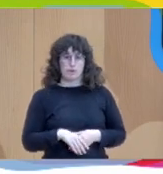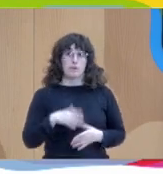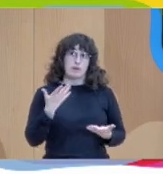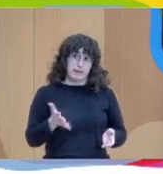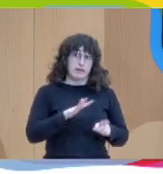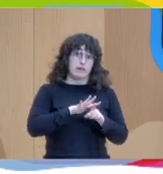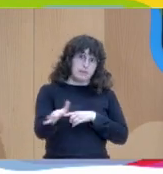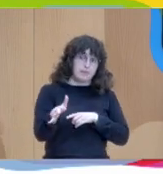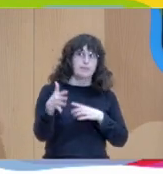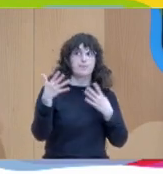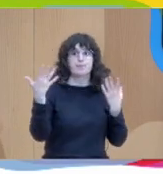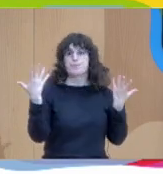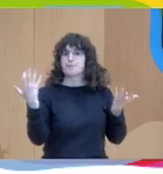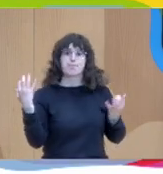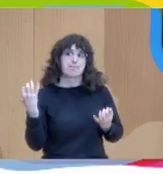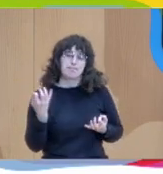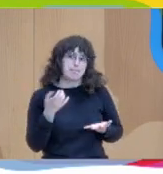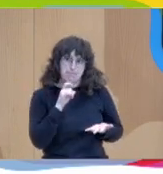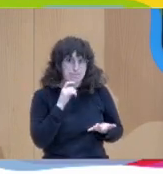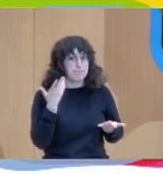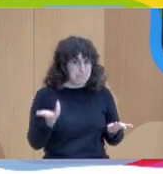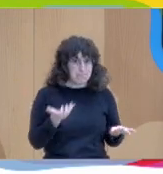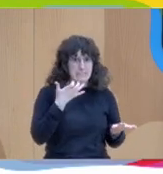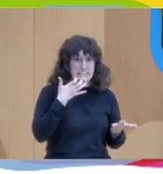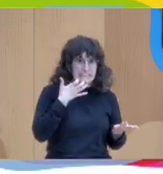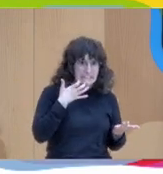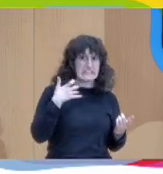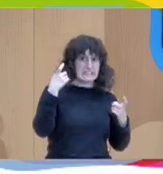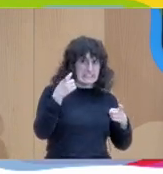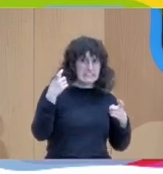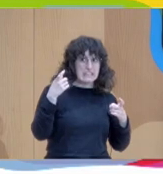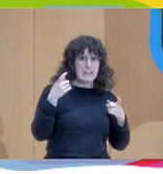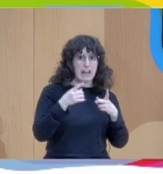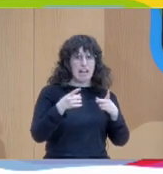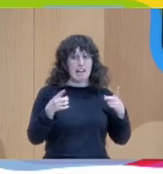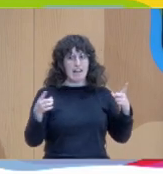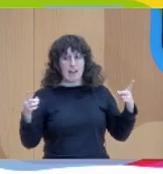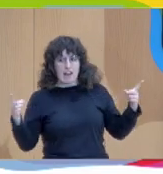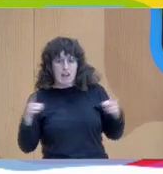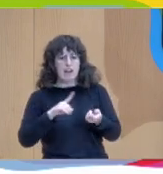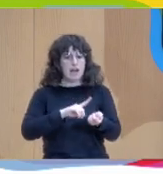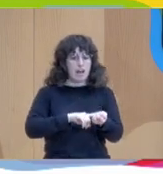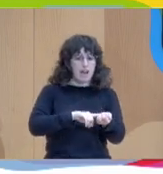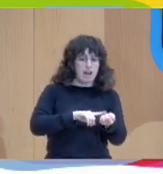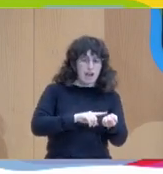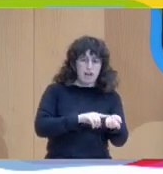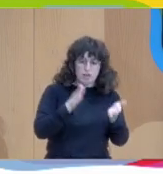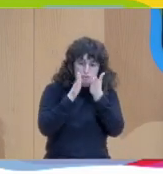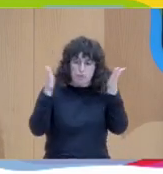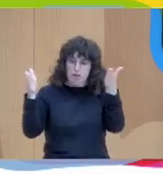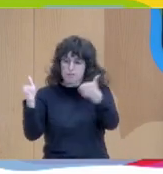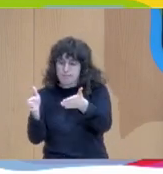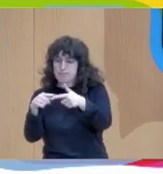conseguimos tener en la agenda el tiempo suficiente como para dedicarles a las familias de esta manera podemos